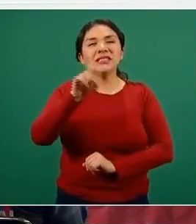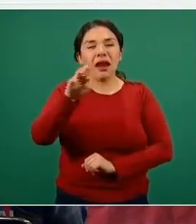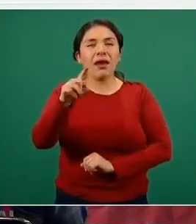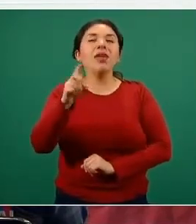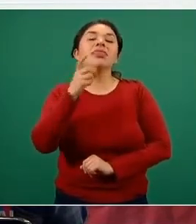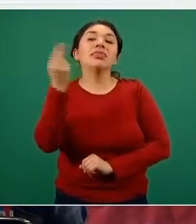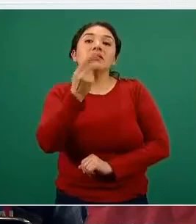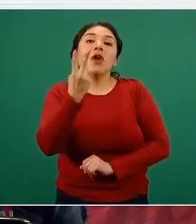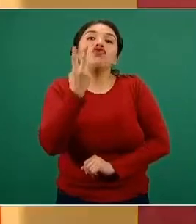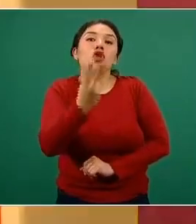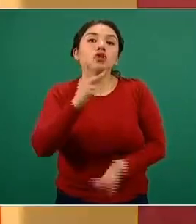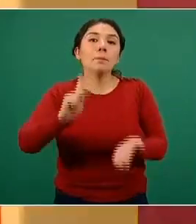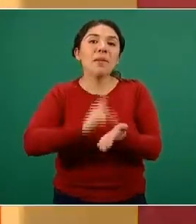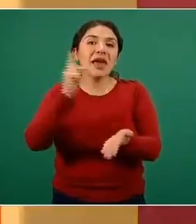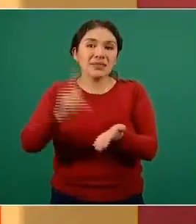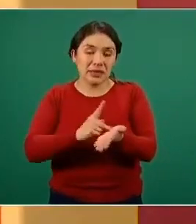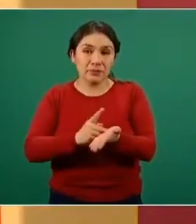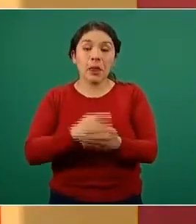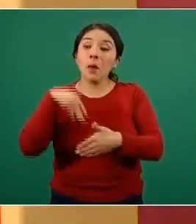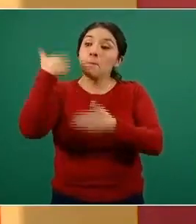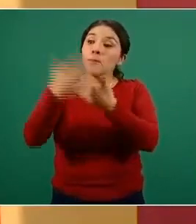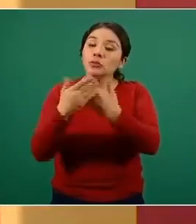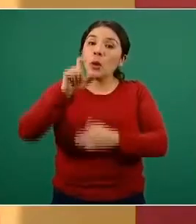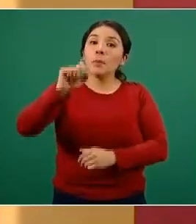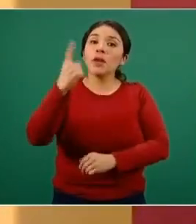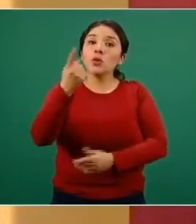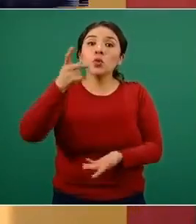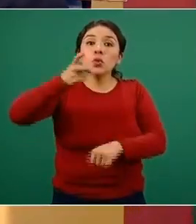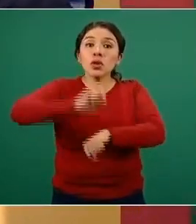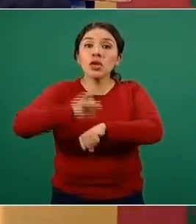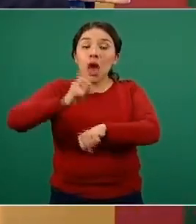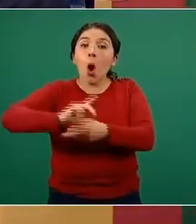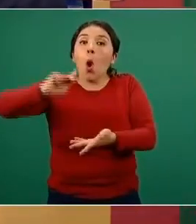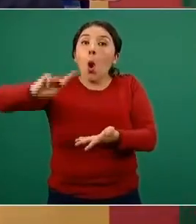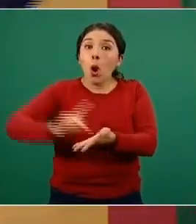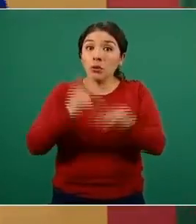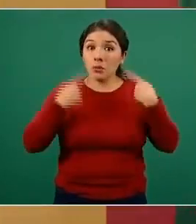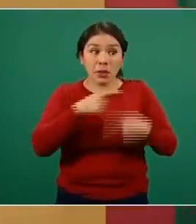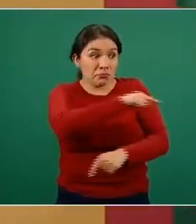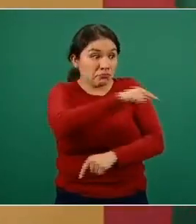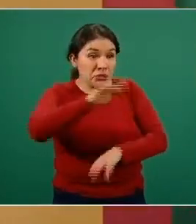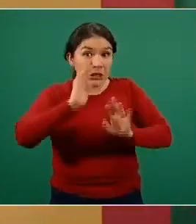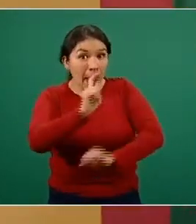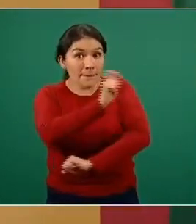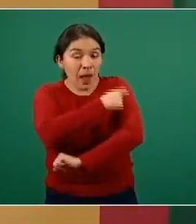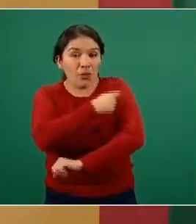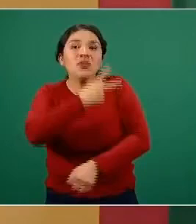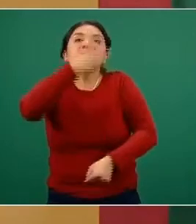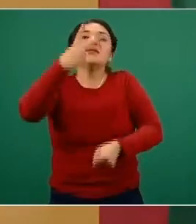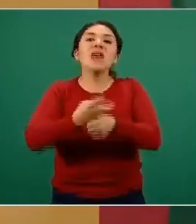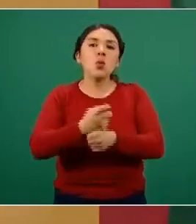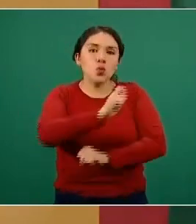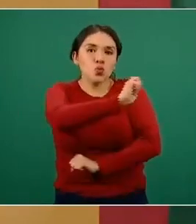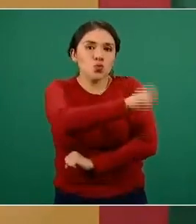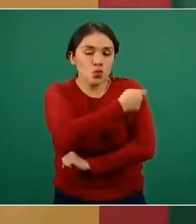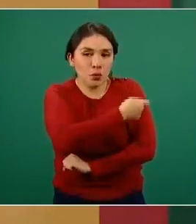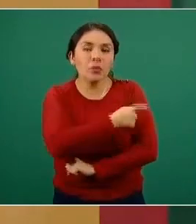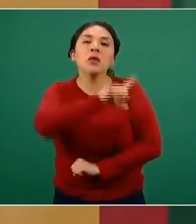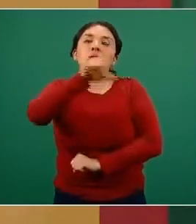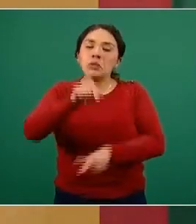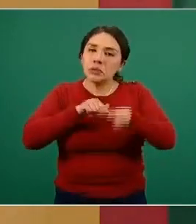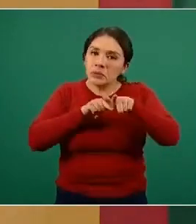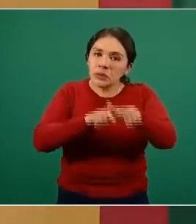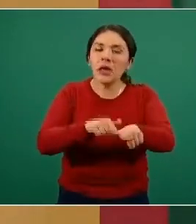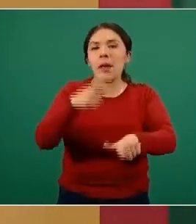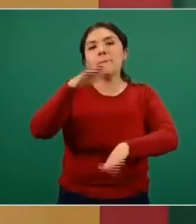dos dosis. En veintiún días se pondrá a las personas que han sido vacunadas su segunda dosis y se continuará